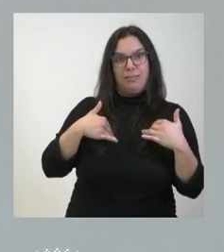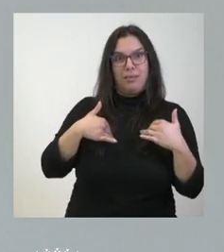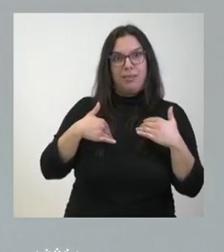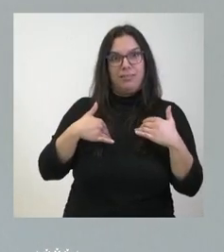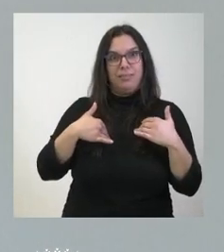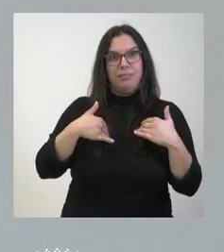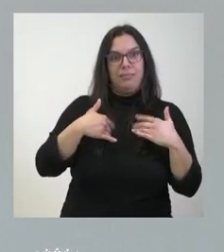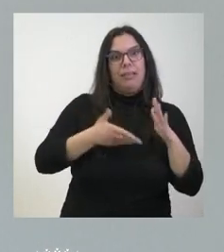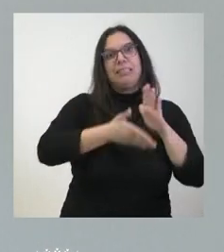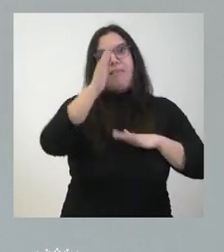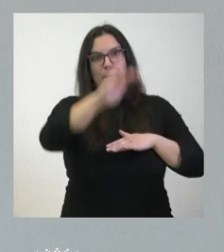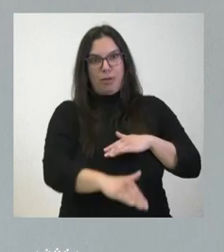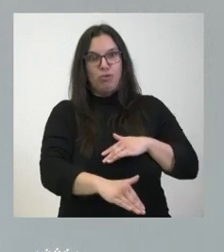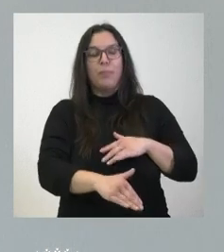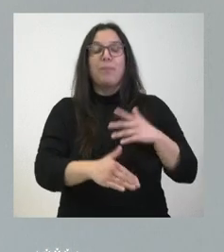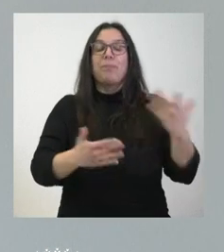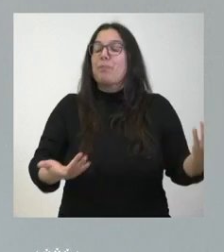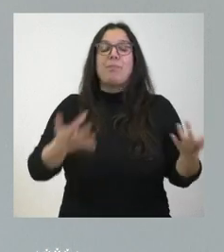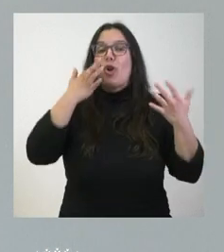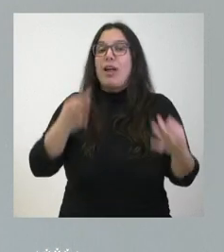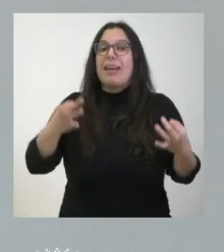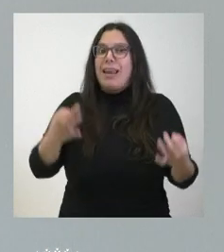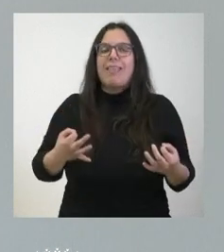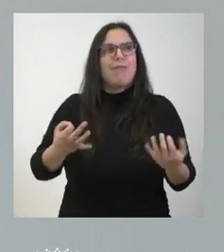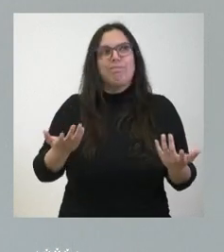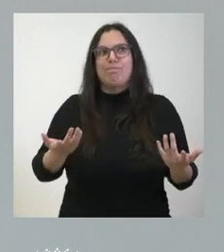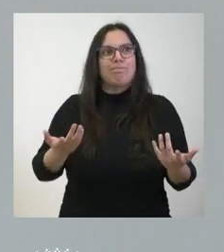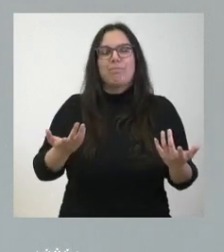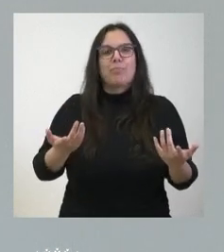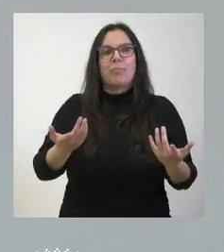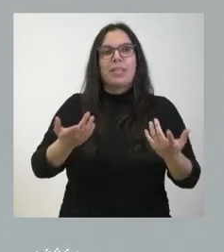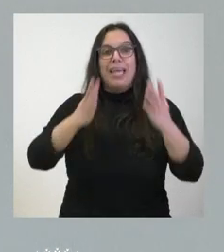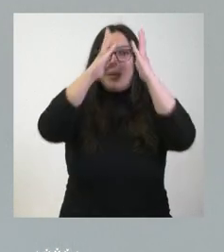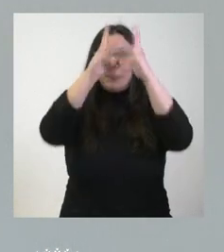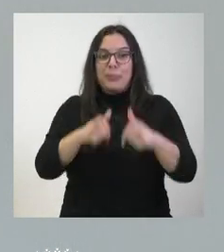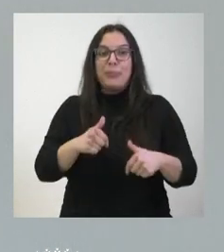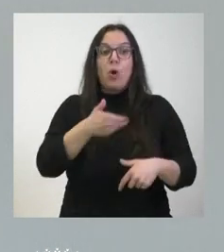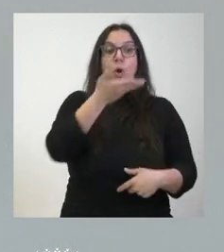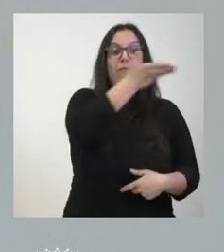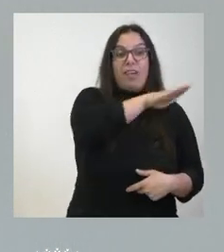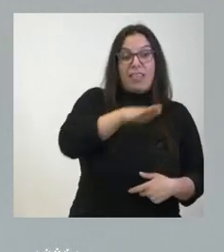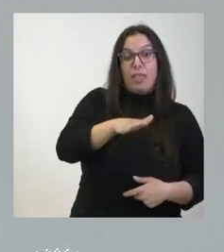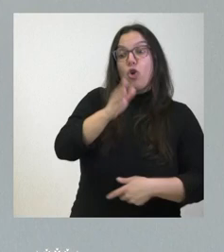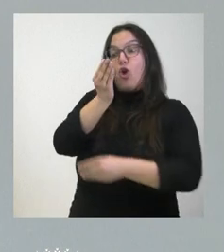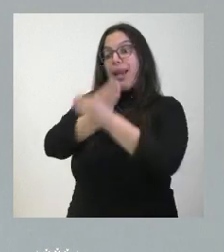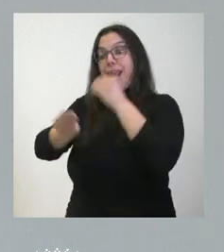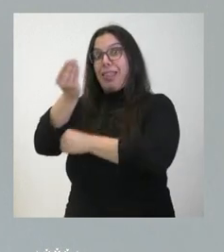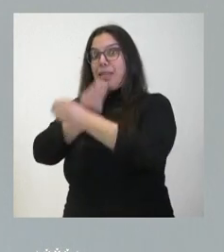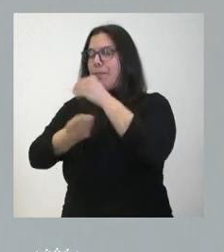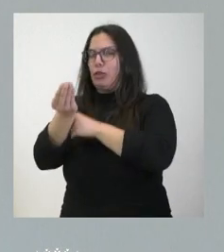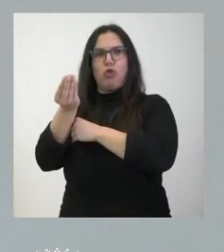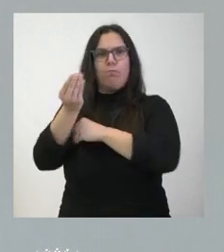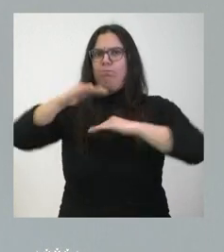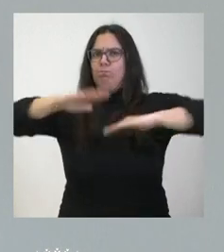Pero eso no nos impide ver, lógicamente, que hay un decalaje todavía muy grande entre el número de defunciones y el número de nacimientos en